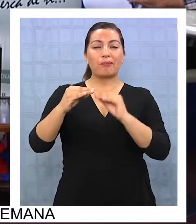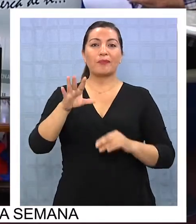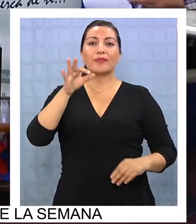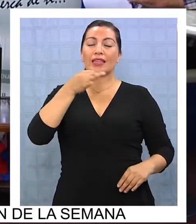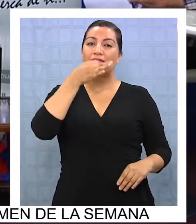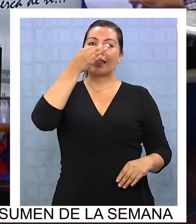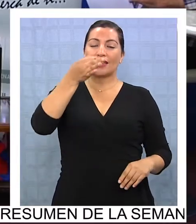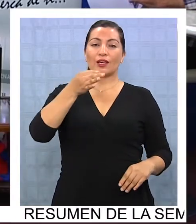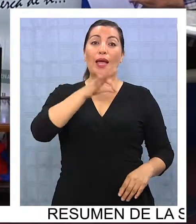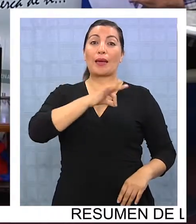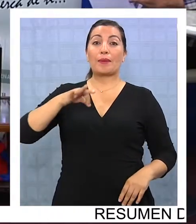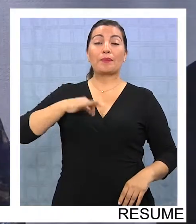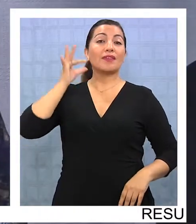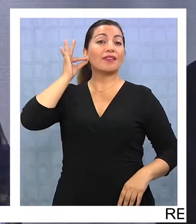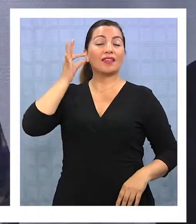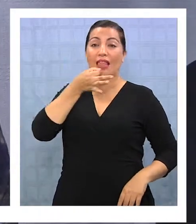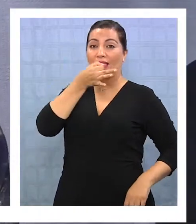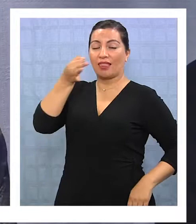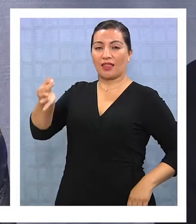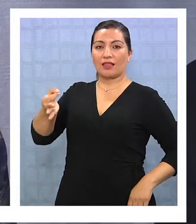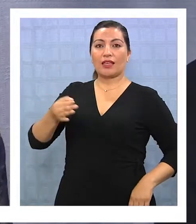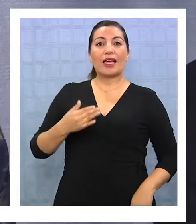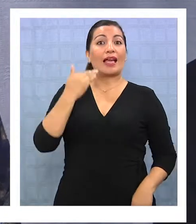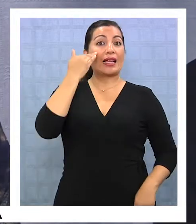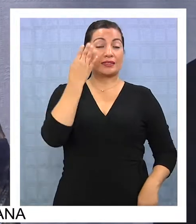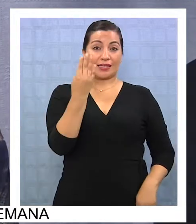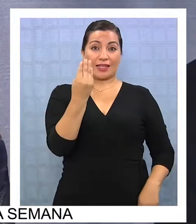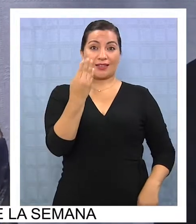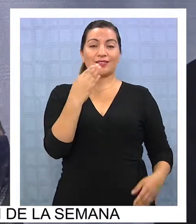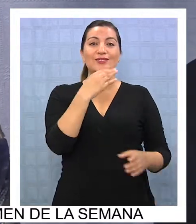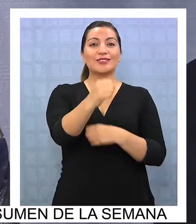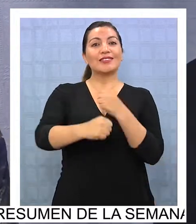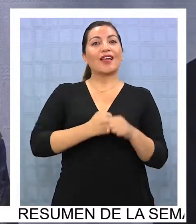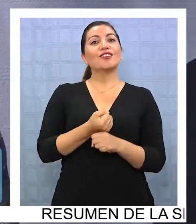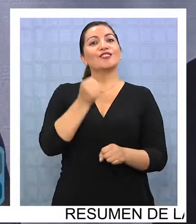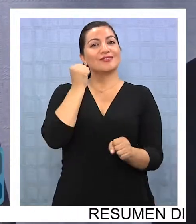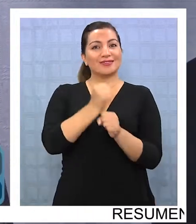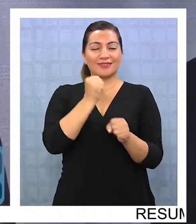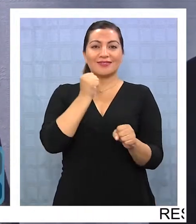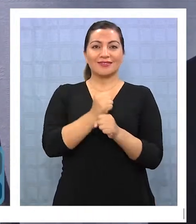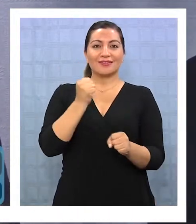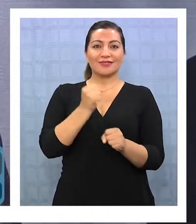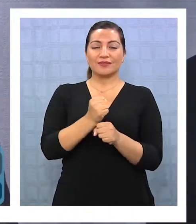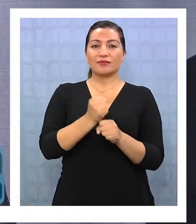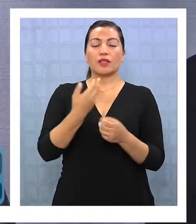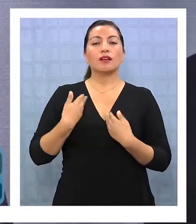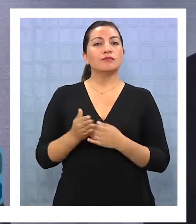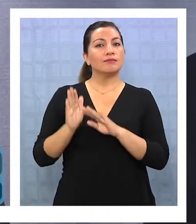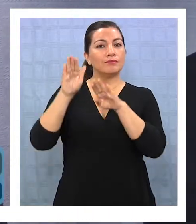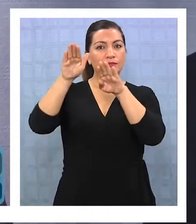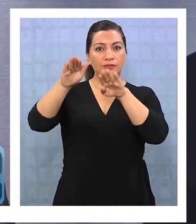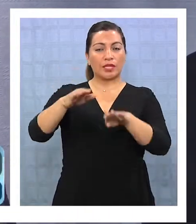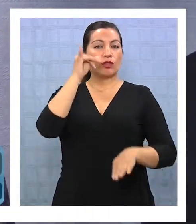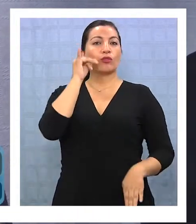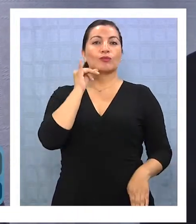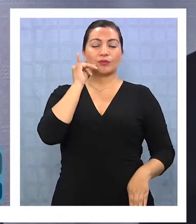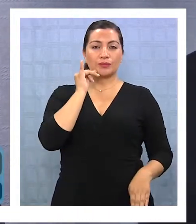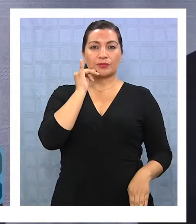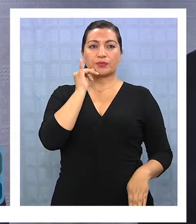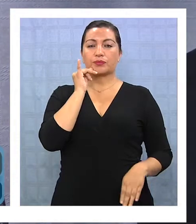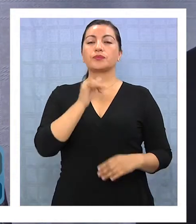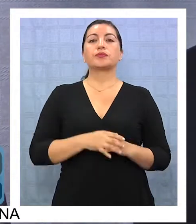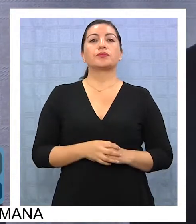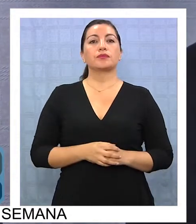nosotros le contábamos a la ministra que tenemos casi 14 años trabajando, aportando acá en